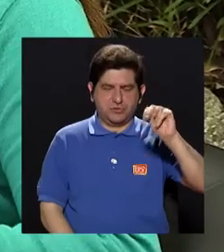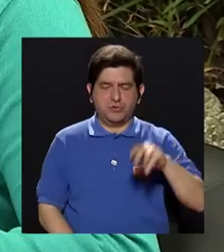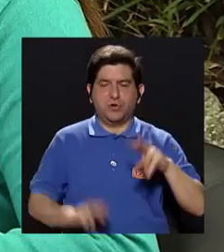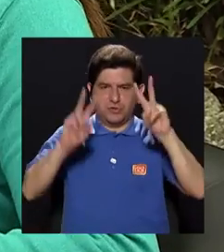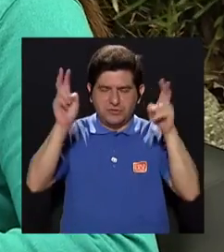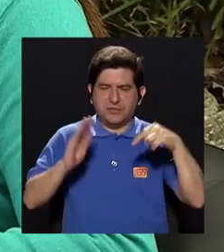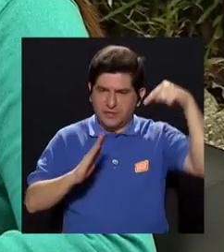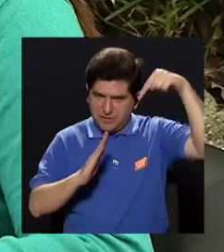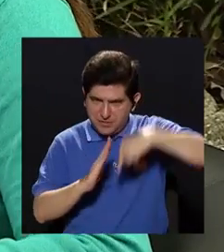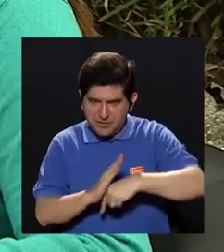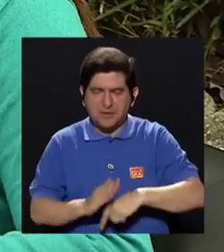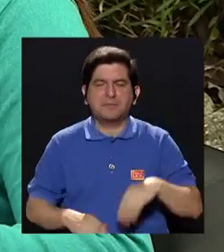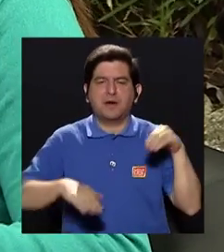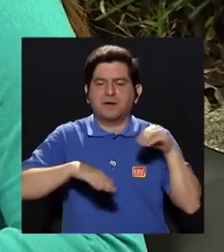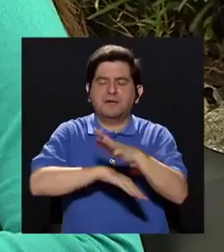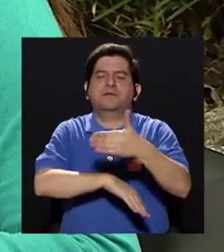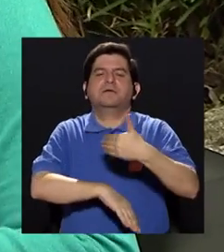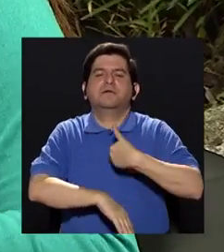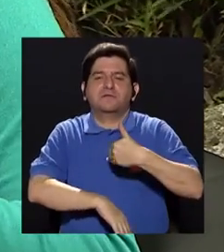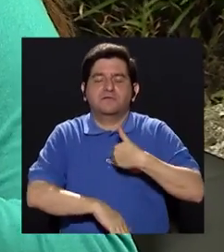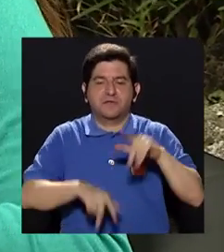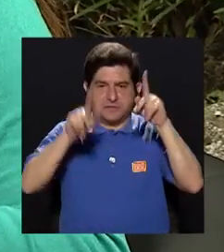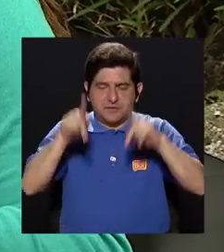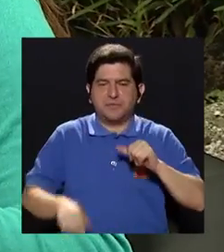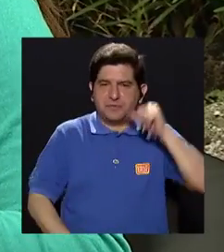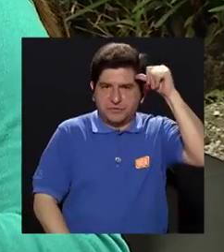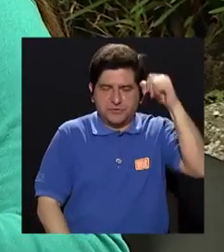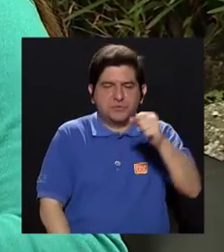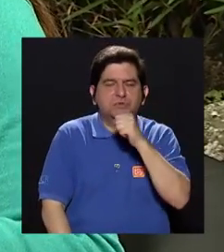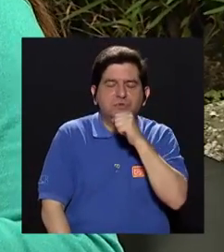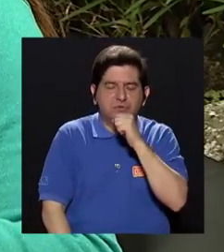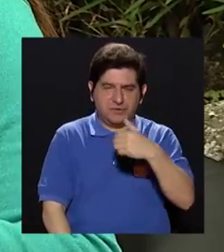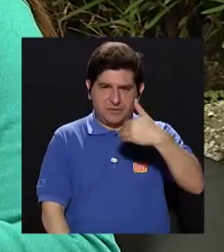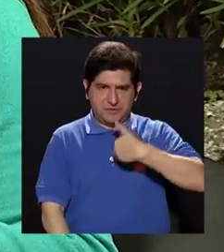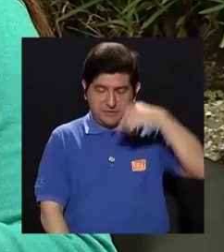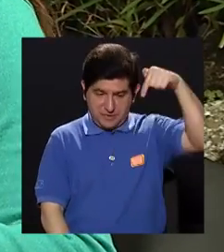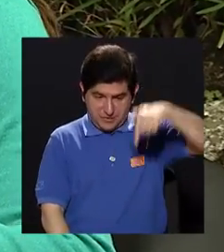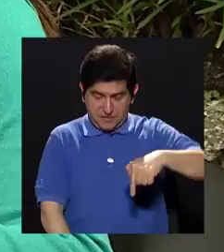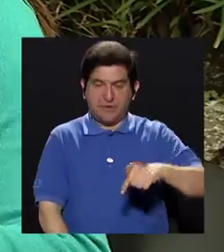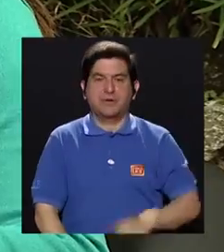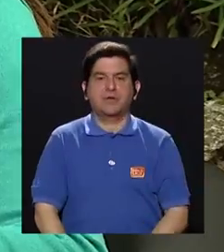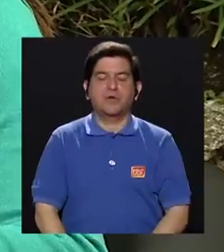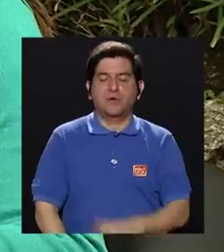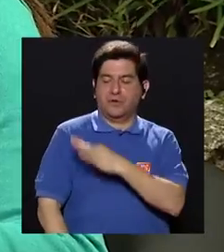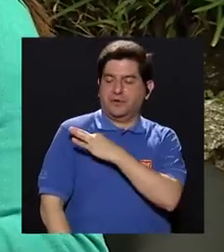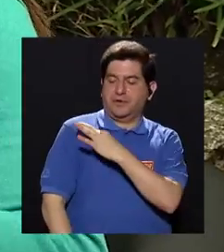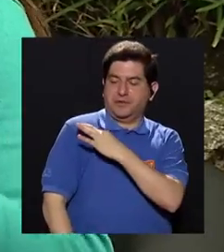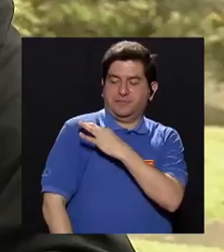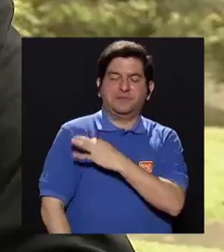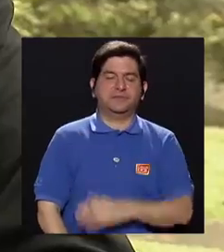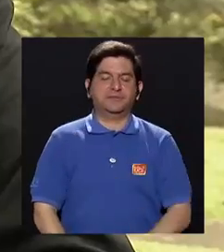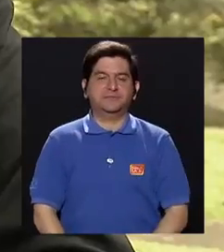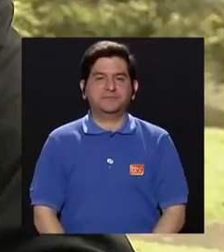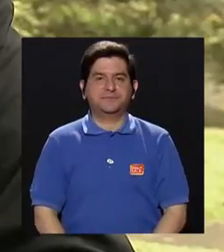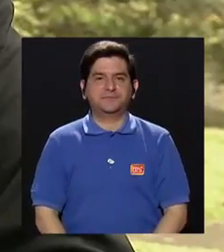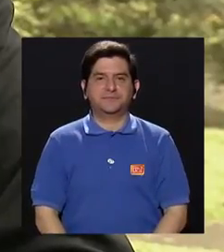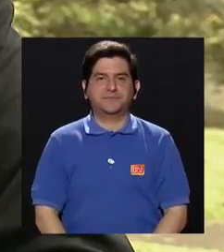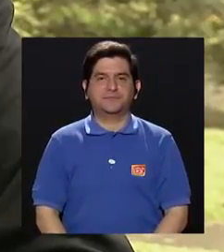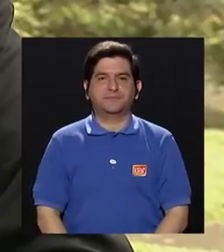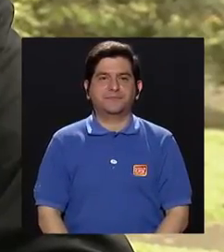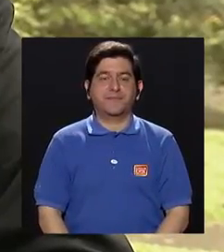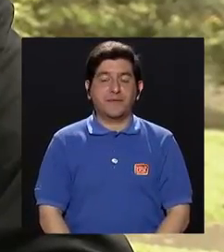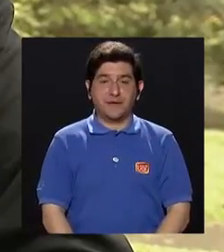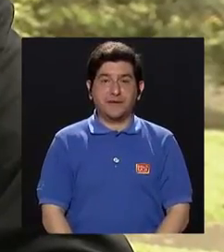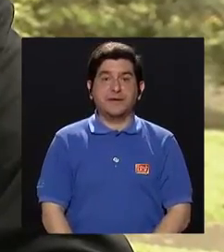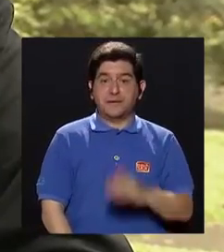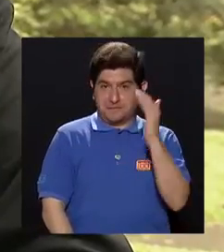profundizar más acerca de este tema y también las implicaciones que trae para las personas adultas mayores, contamos entonces con la presencia de nuestro invitado. Así